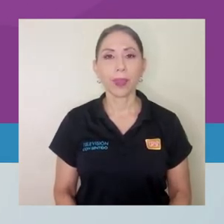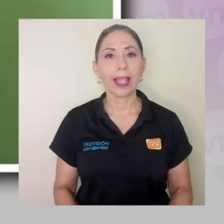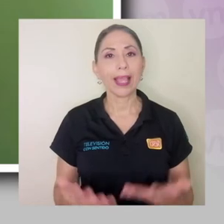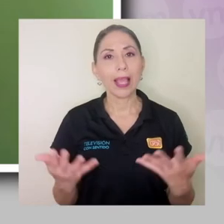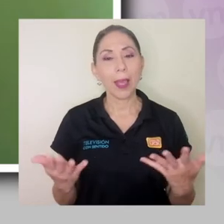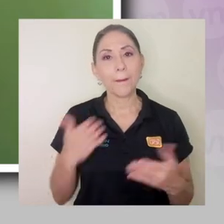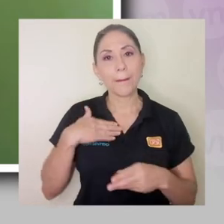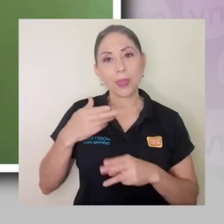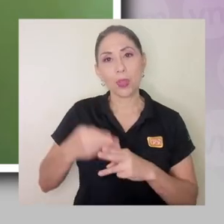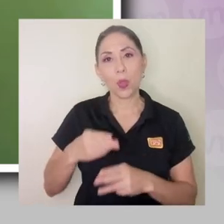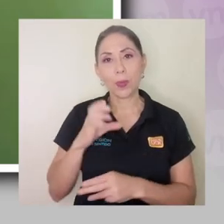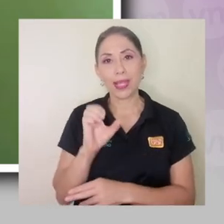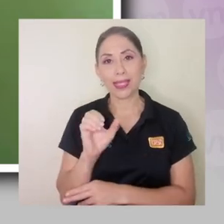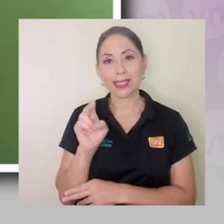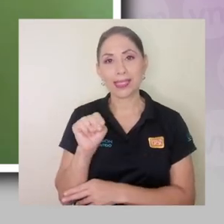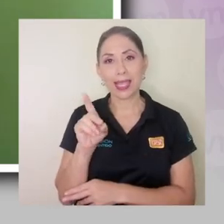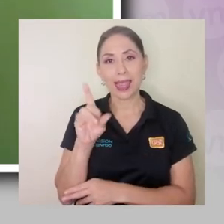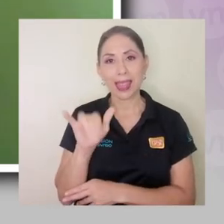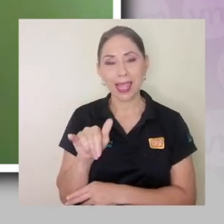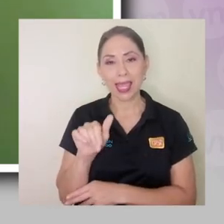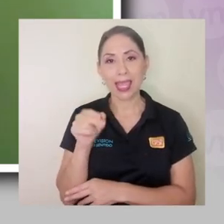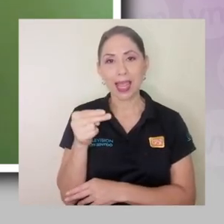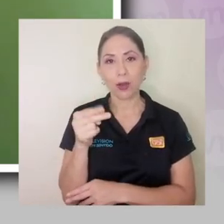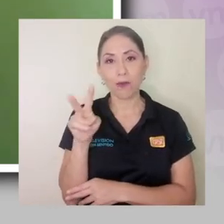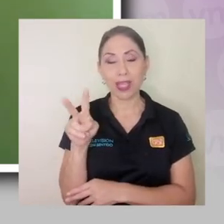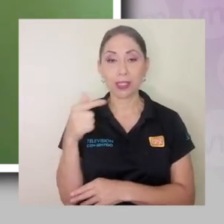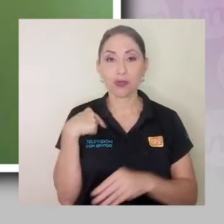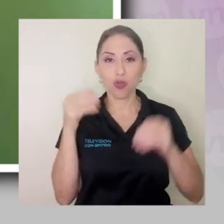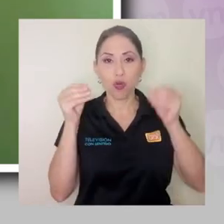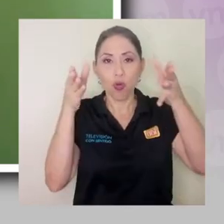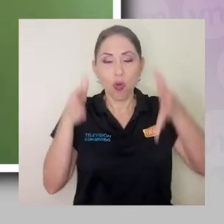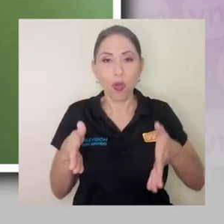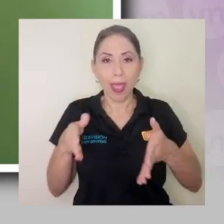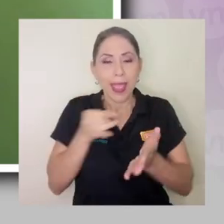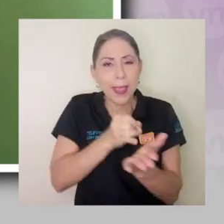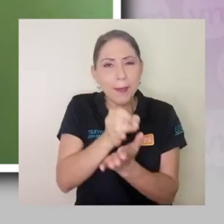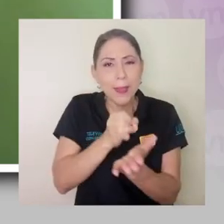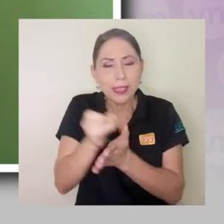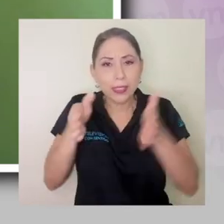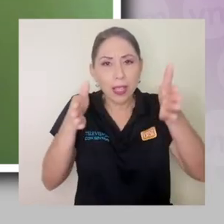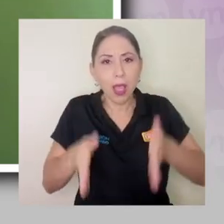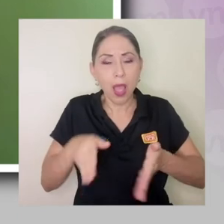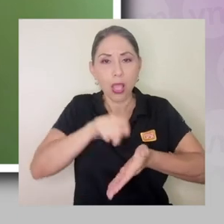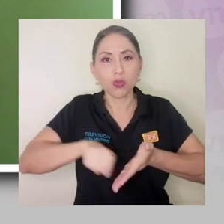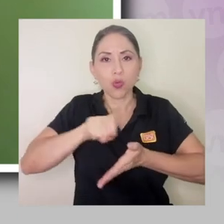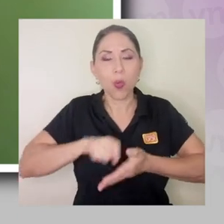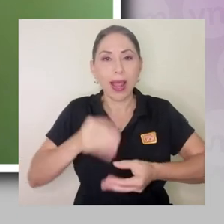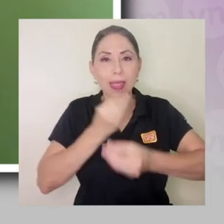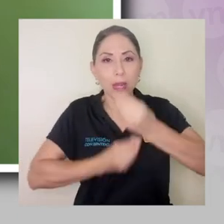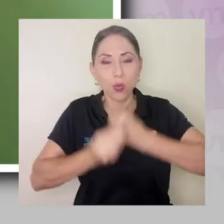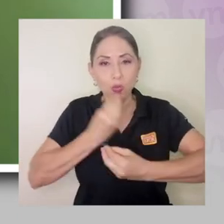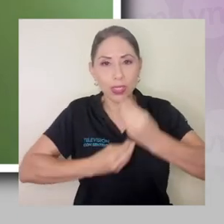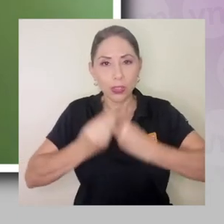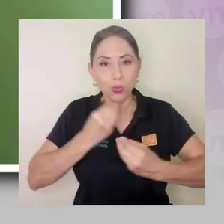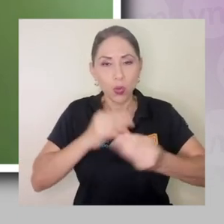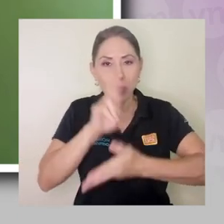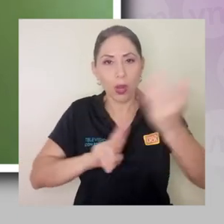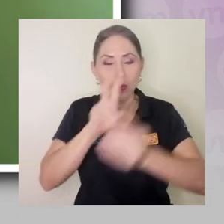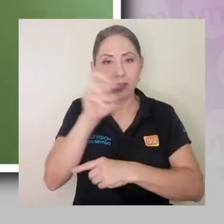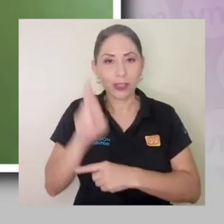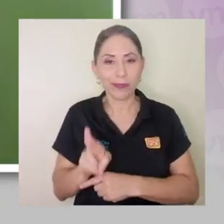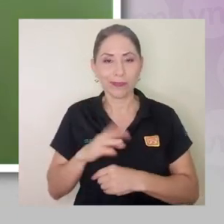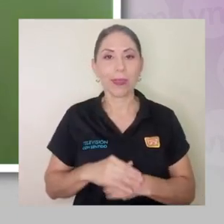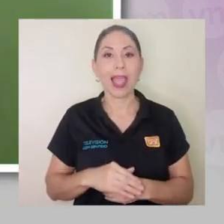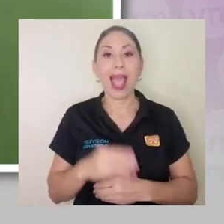Mi nombre es Cindy Hidalgo Víquez, yo soy docente e investigadora de la Escuela de Nutrición de la Universidad de Costa